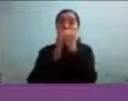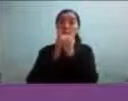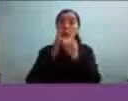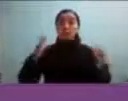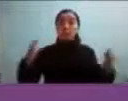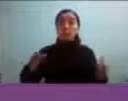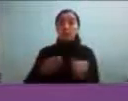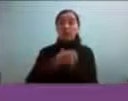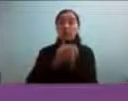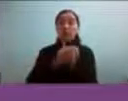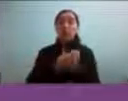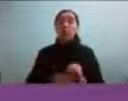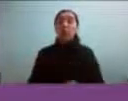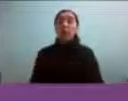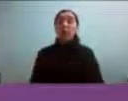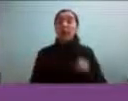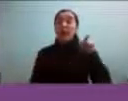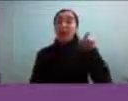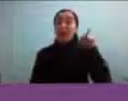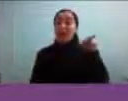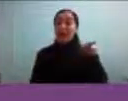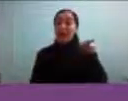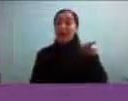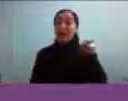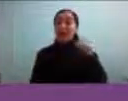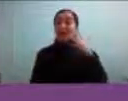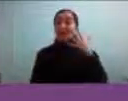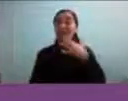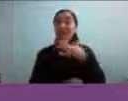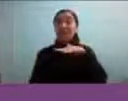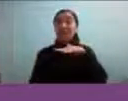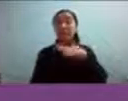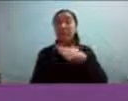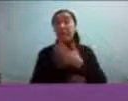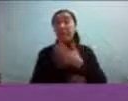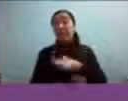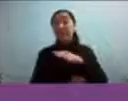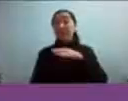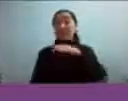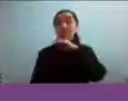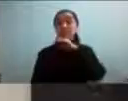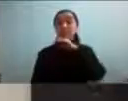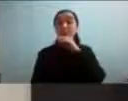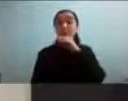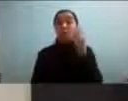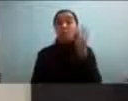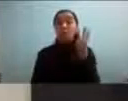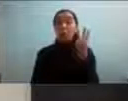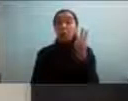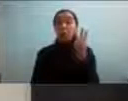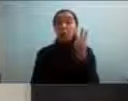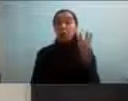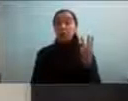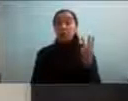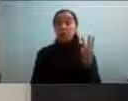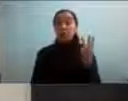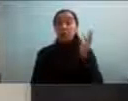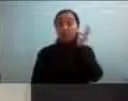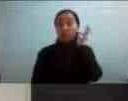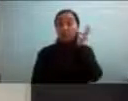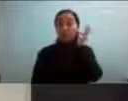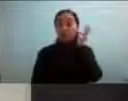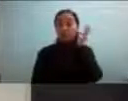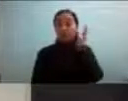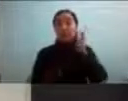y en ese reportaje que dura 15 minutos participamos tres mujeres que hablamos de la problemática de la mujer